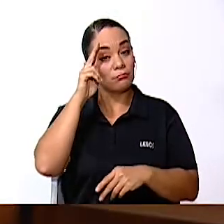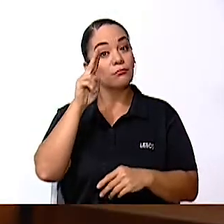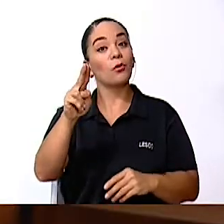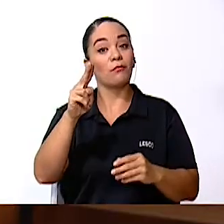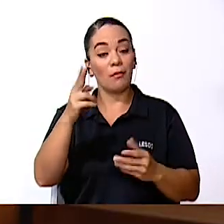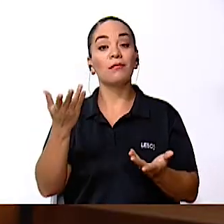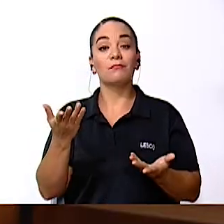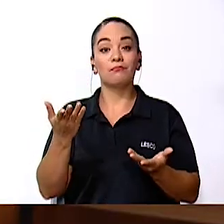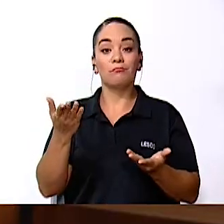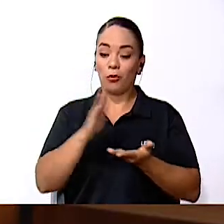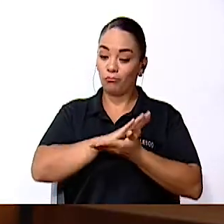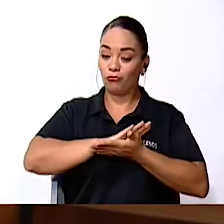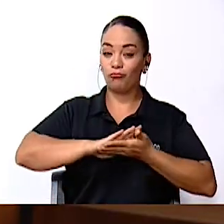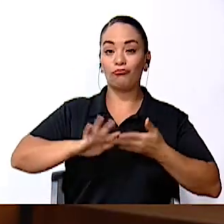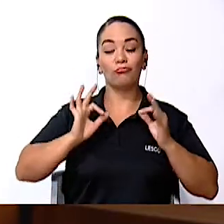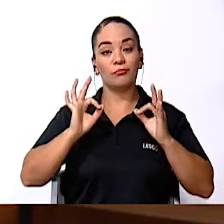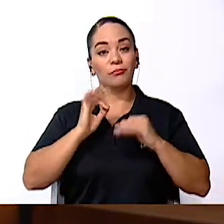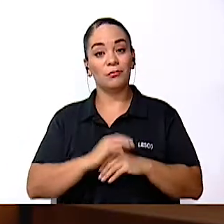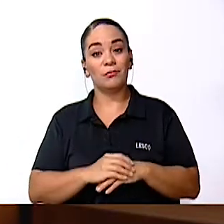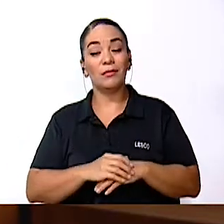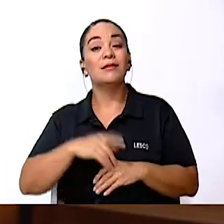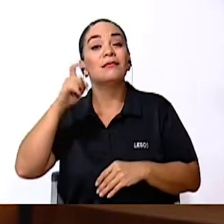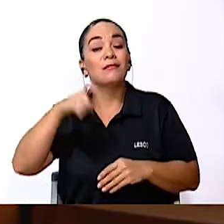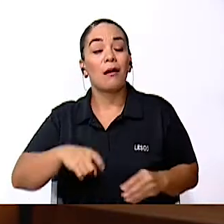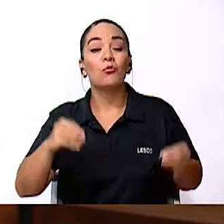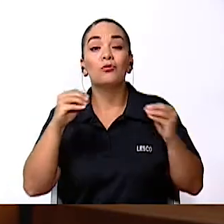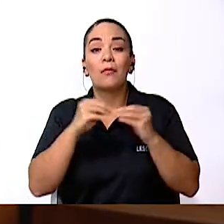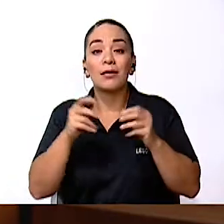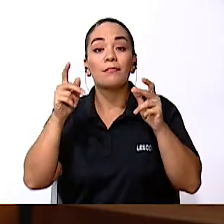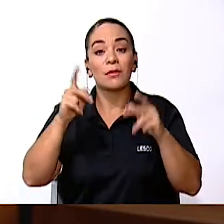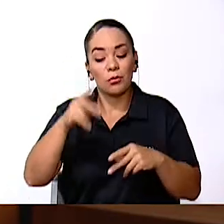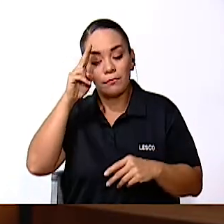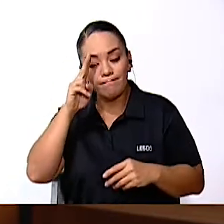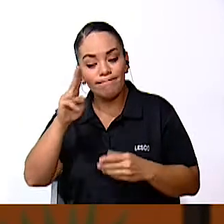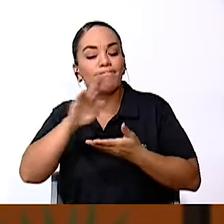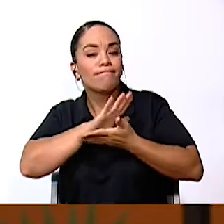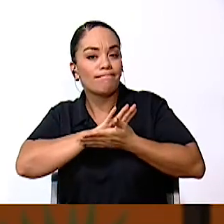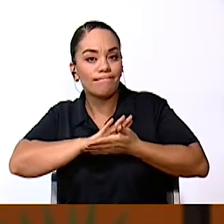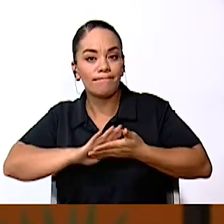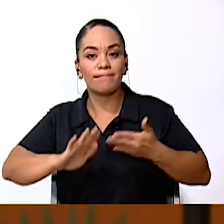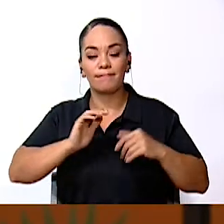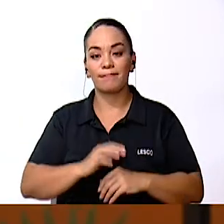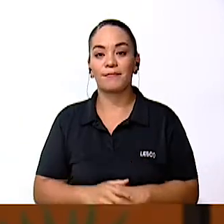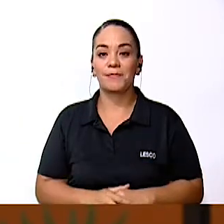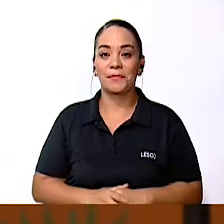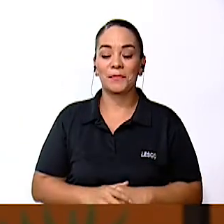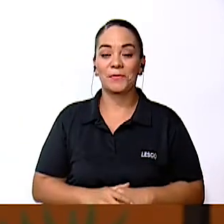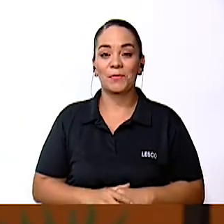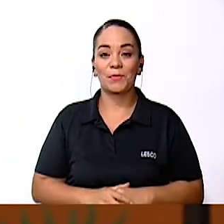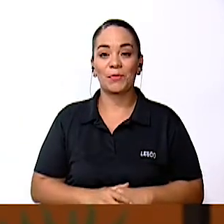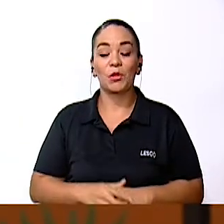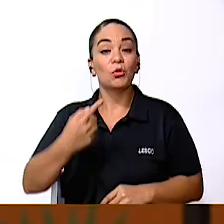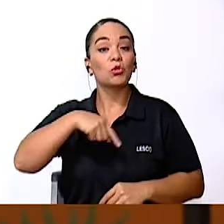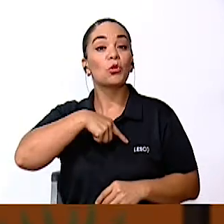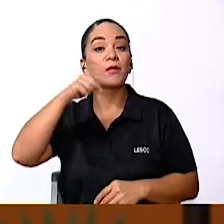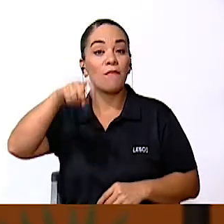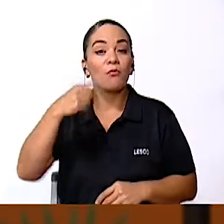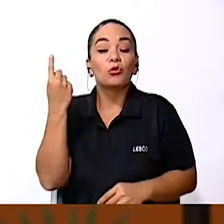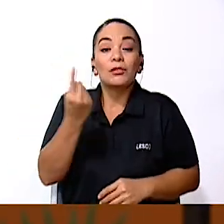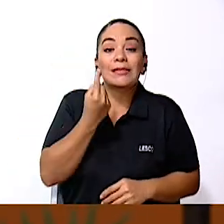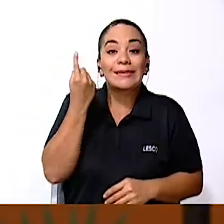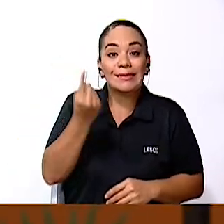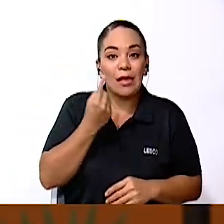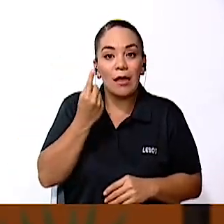integridad. Porque cada vez más necesitamos personas con honradez e integridad. Y es que debemos siempre buscar